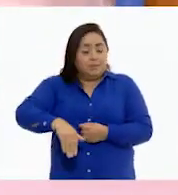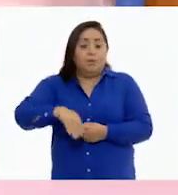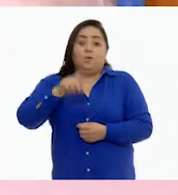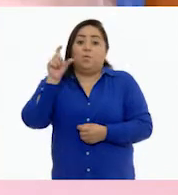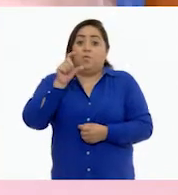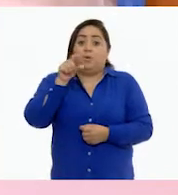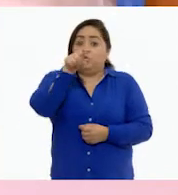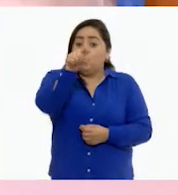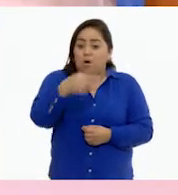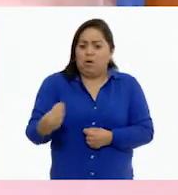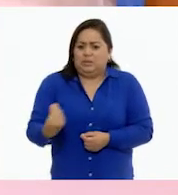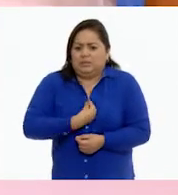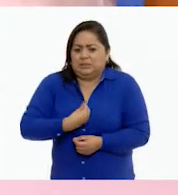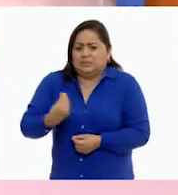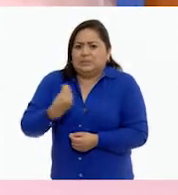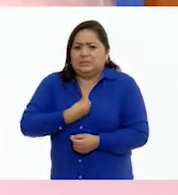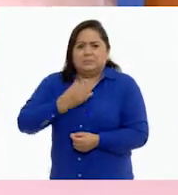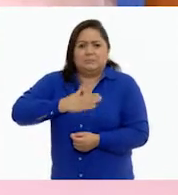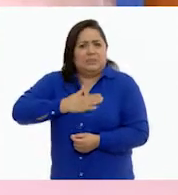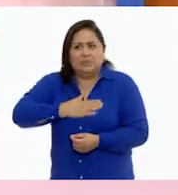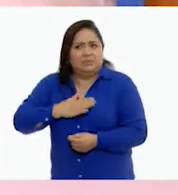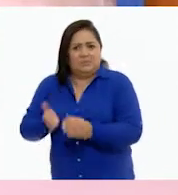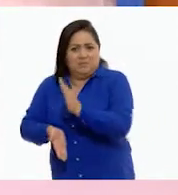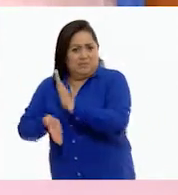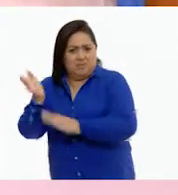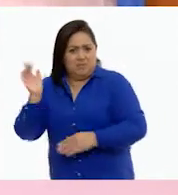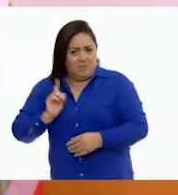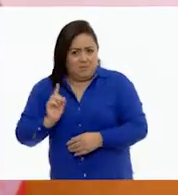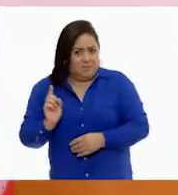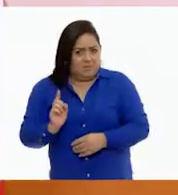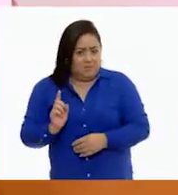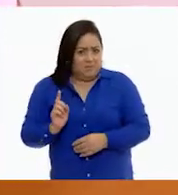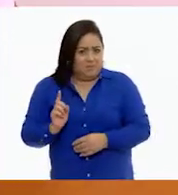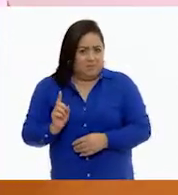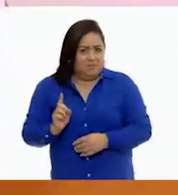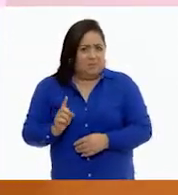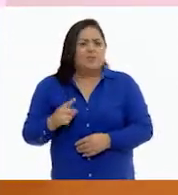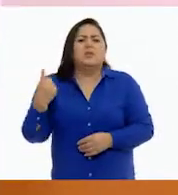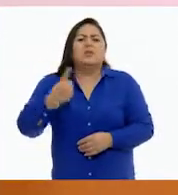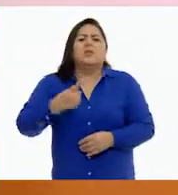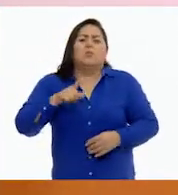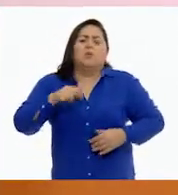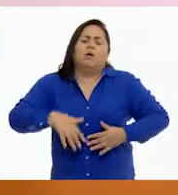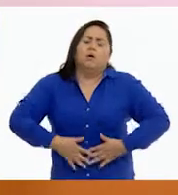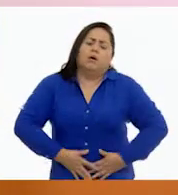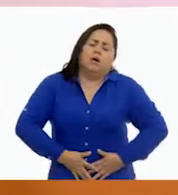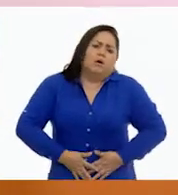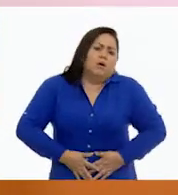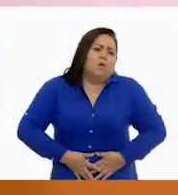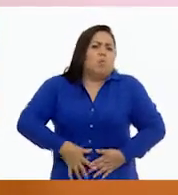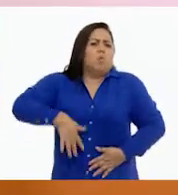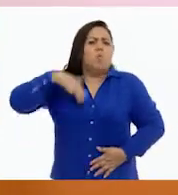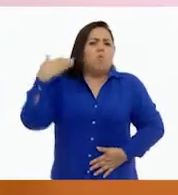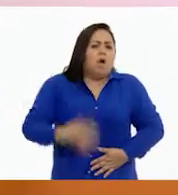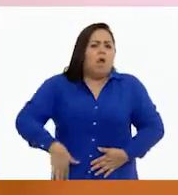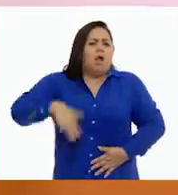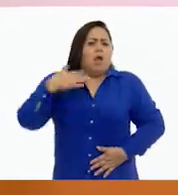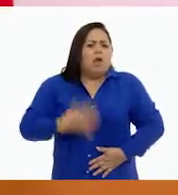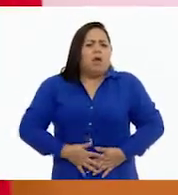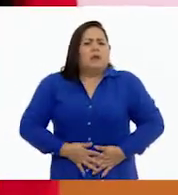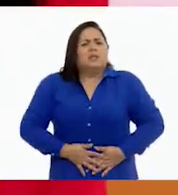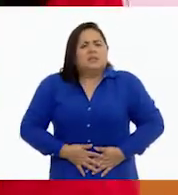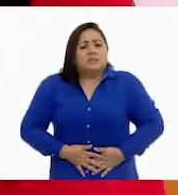cuando te aguantas mucho las ganas de ir al baño, pasa esto. Te duele tu estómago.